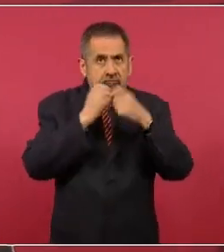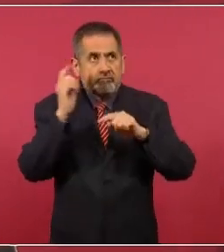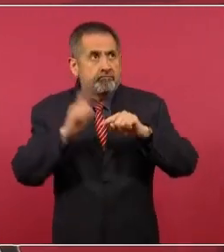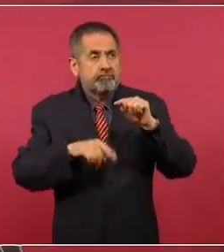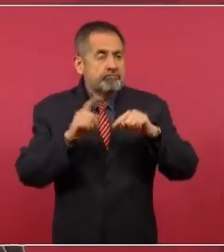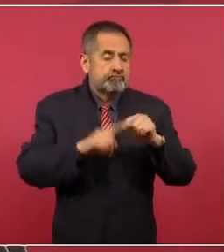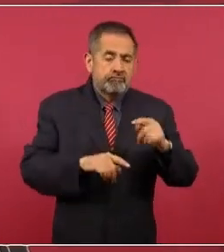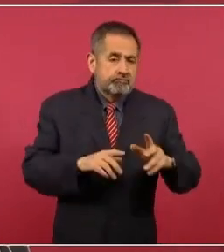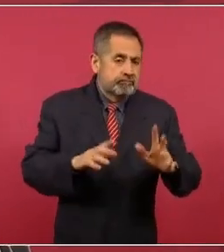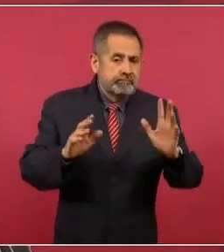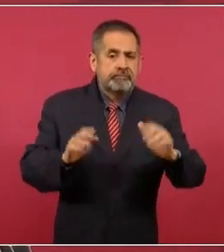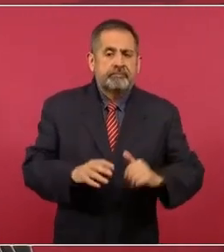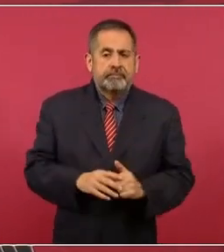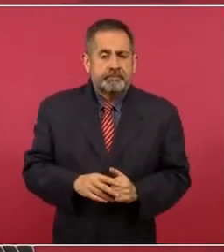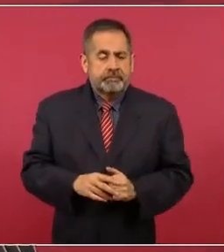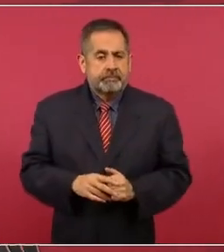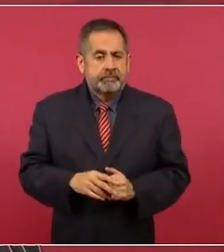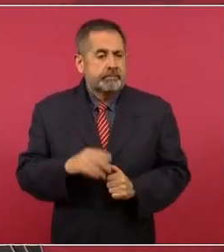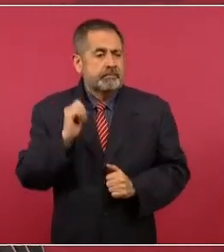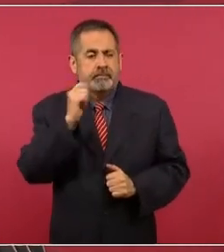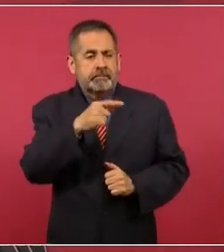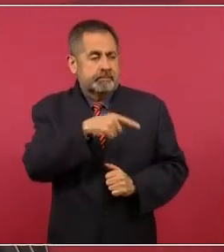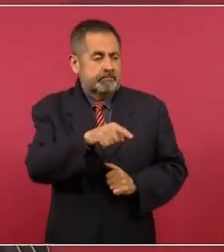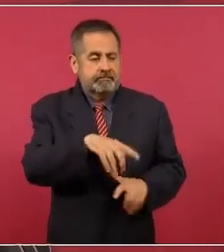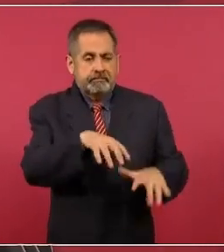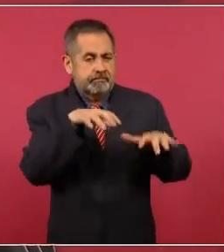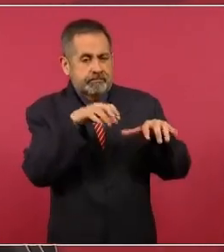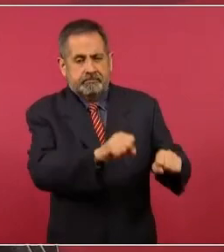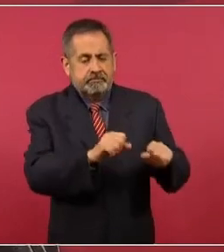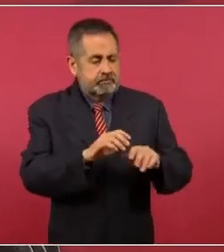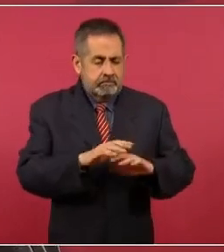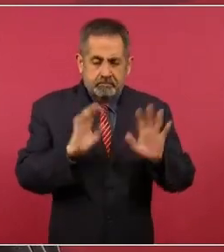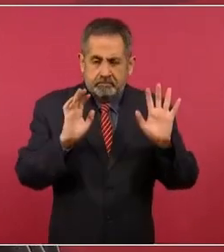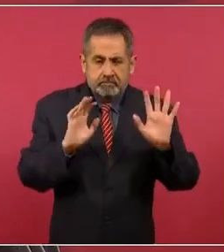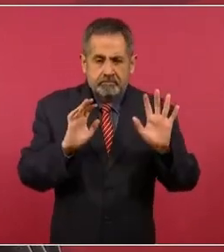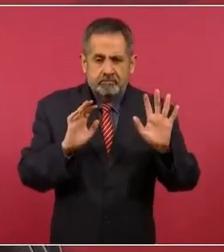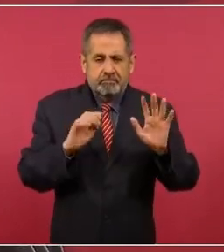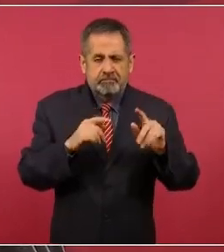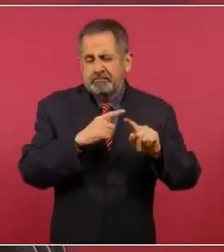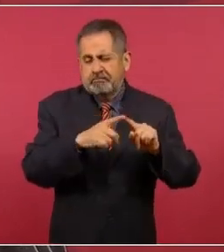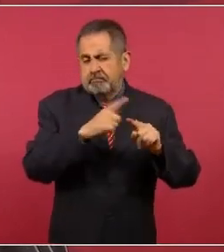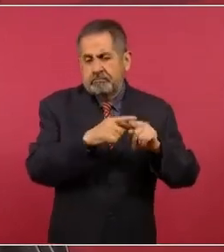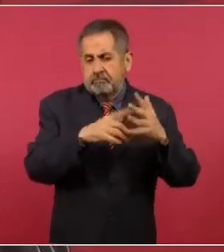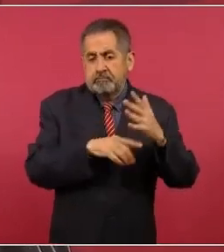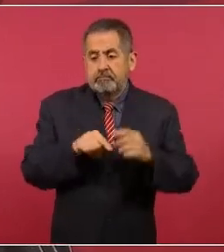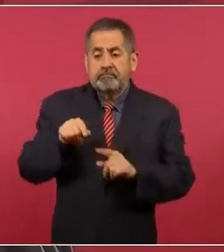una detención de delincuentes.